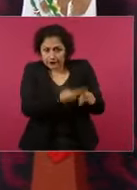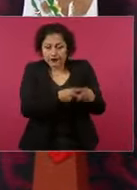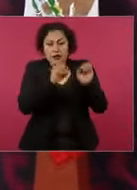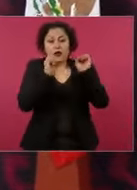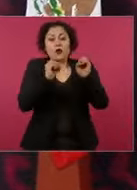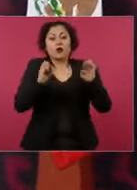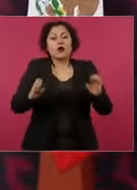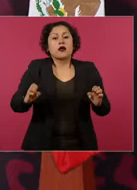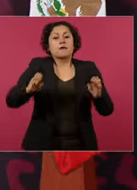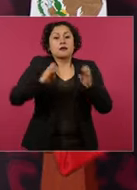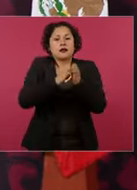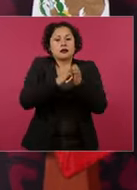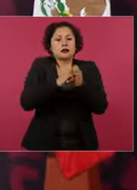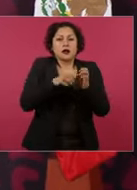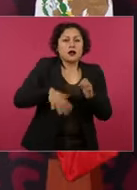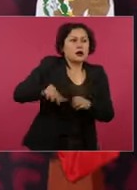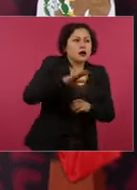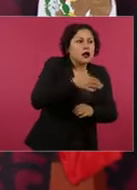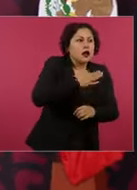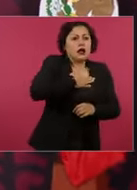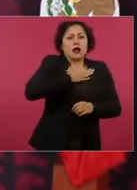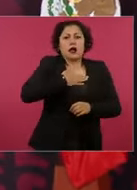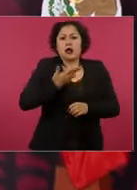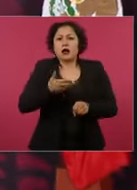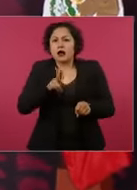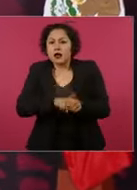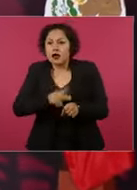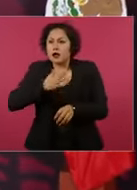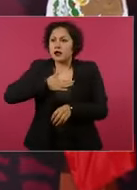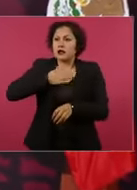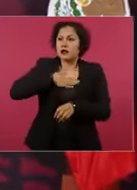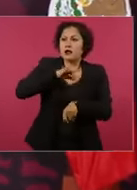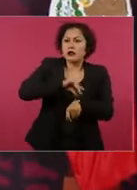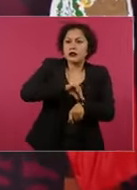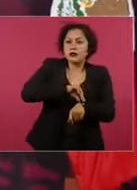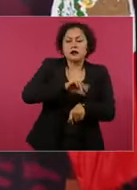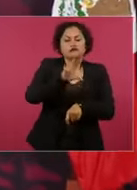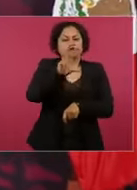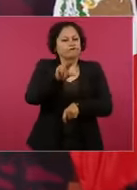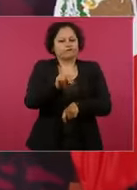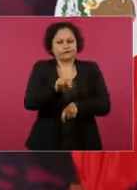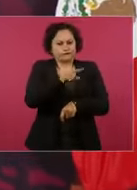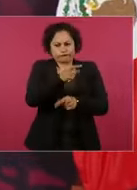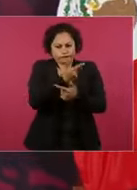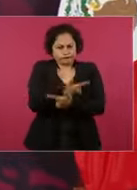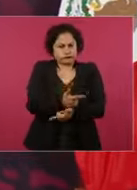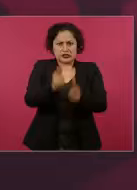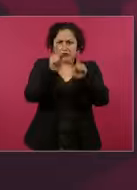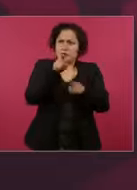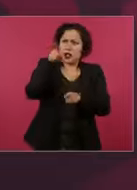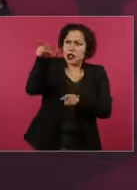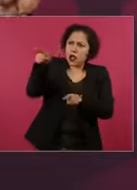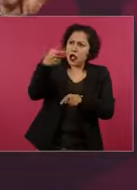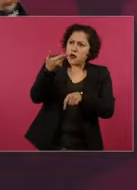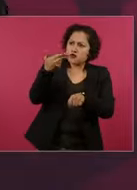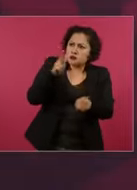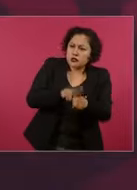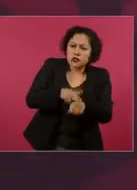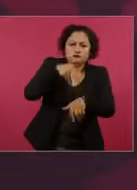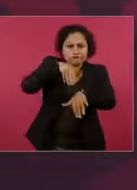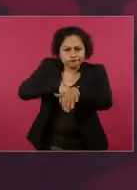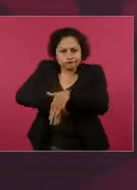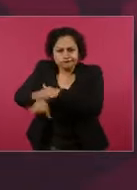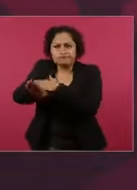del IMSS-Bienestar. Este es un acuerdo